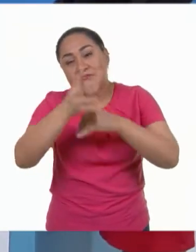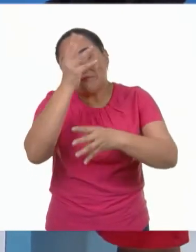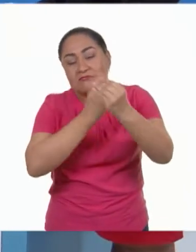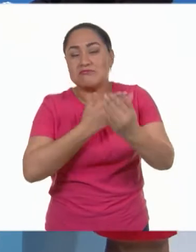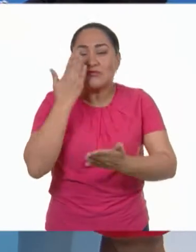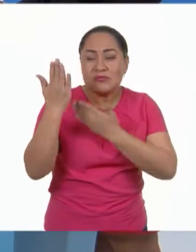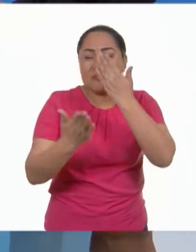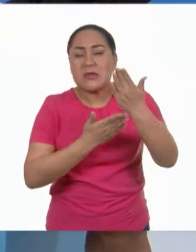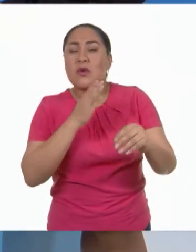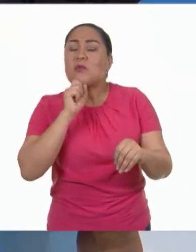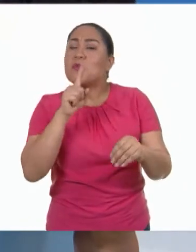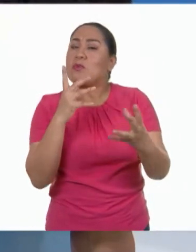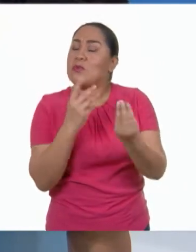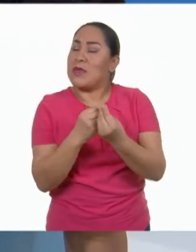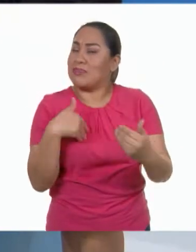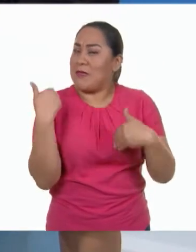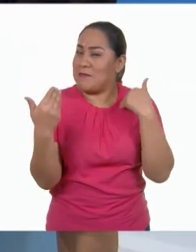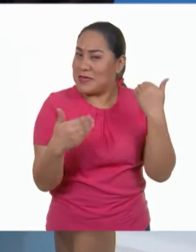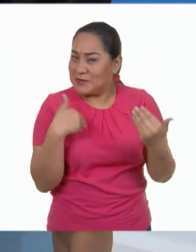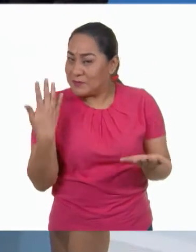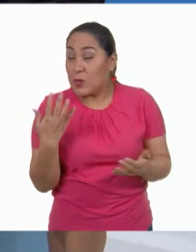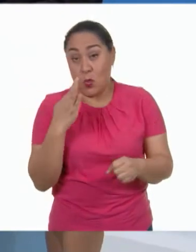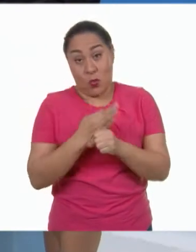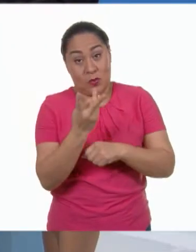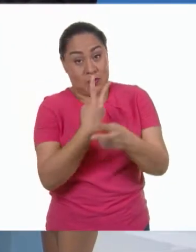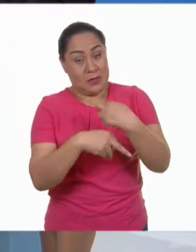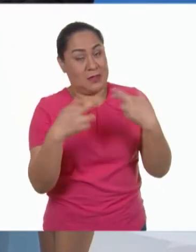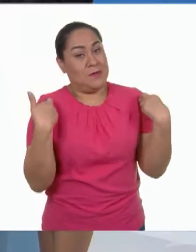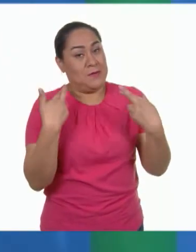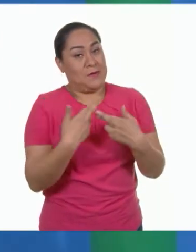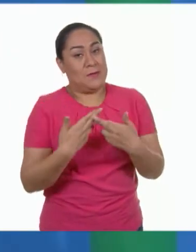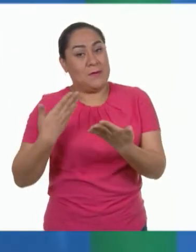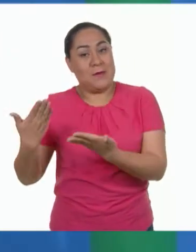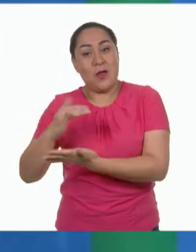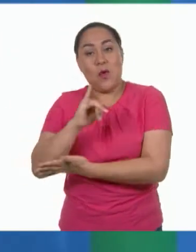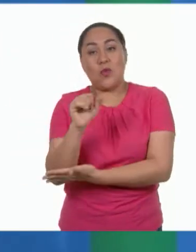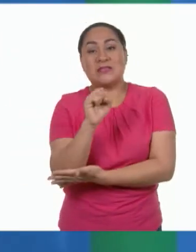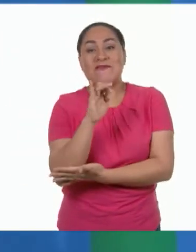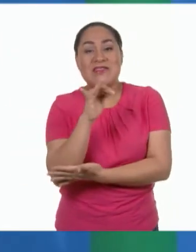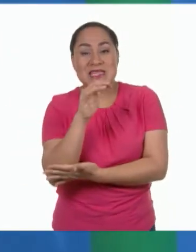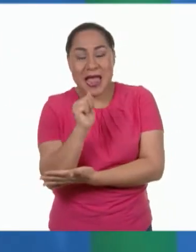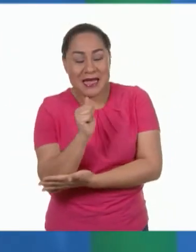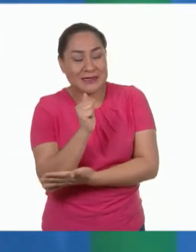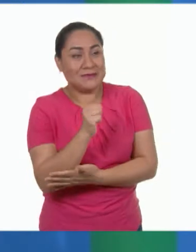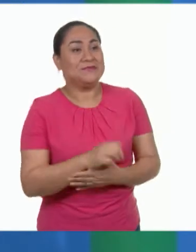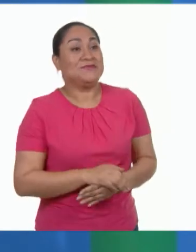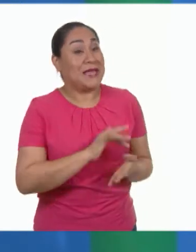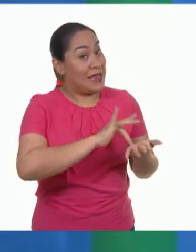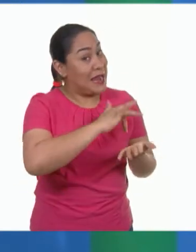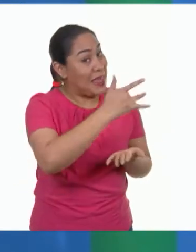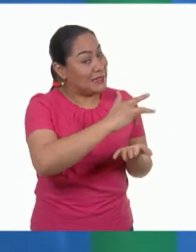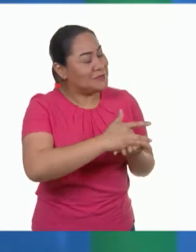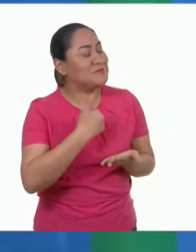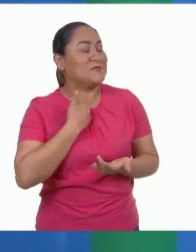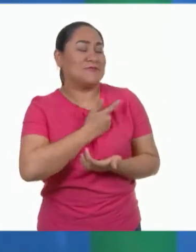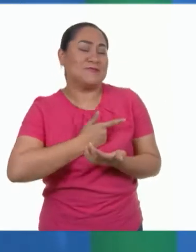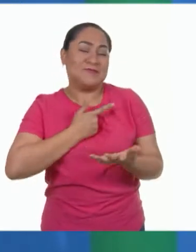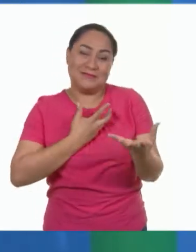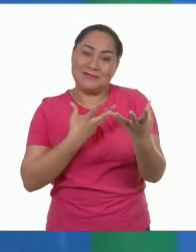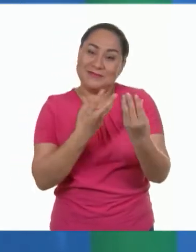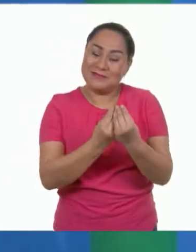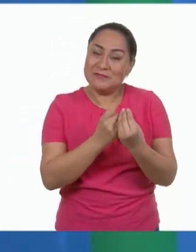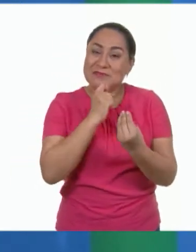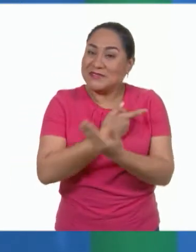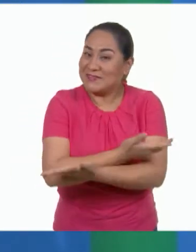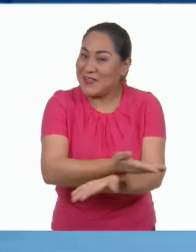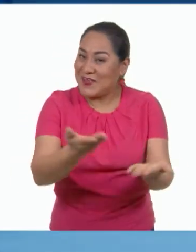Y hoy nos acompaña la maestra Josefina Félix. Maestra José, bienvenida. Gracias María, encantada de estar contigo y con todos.